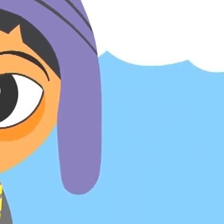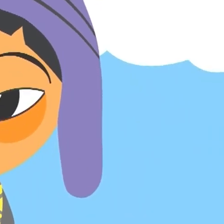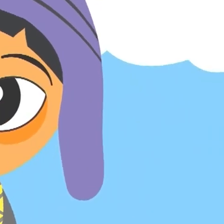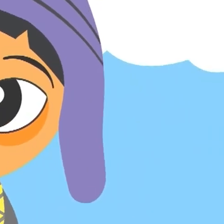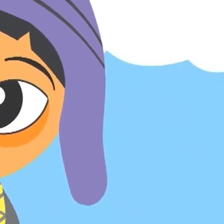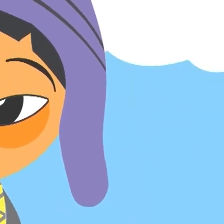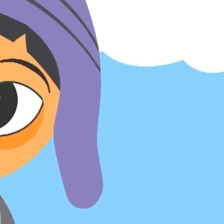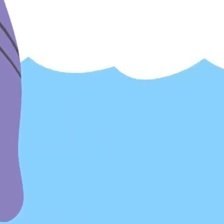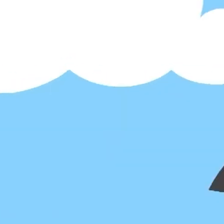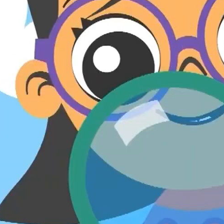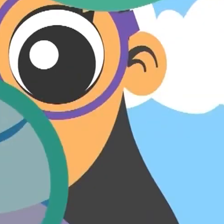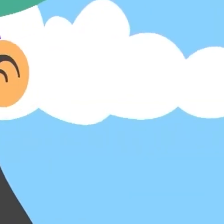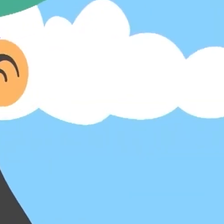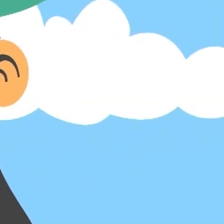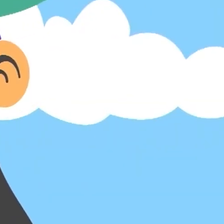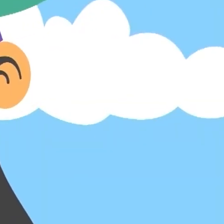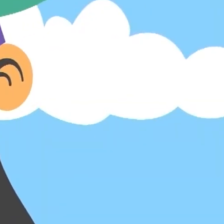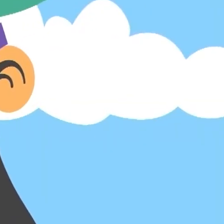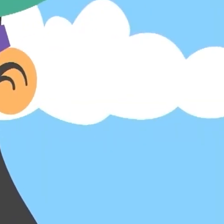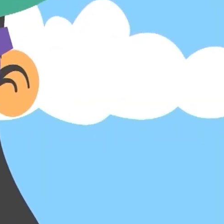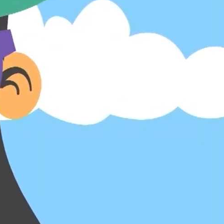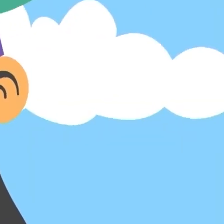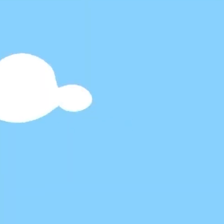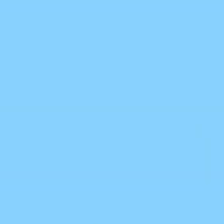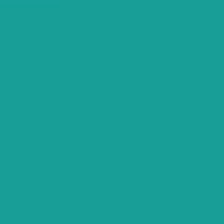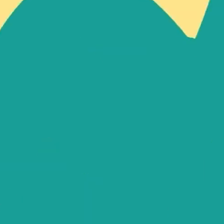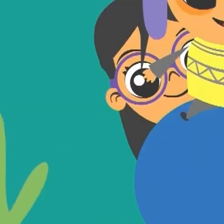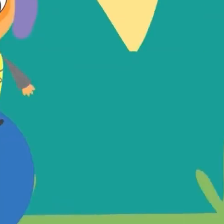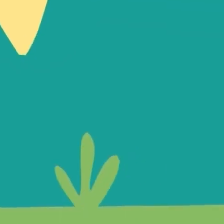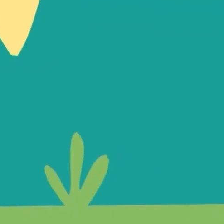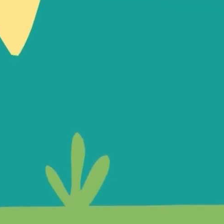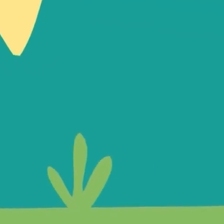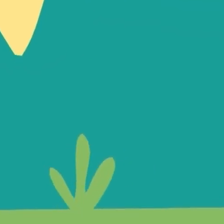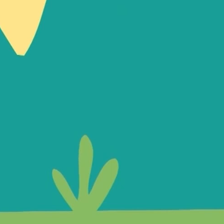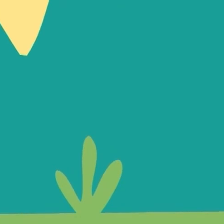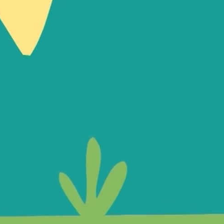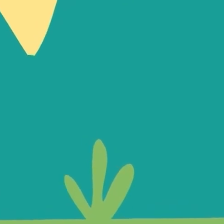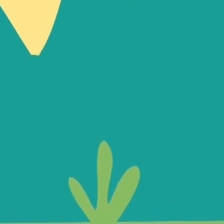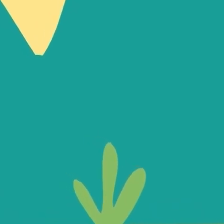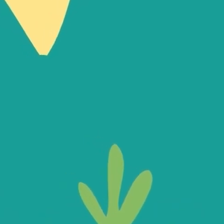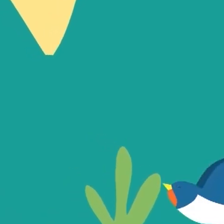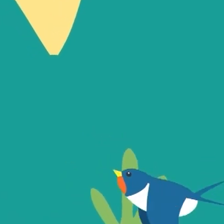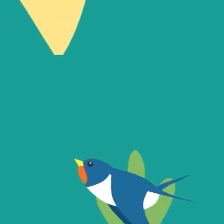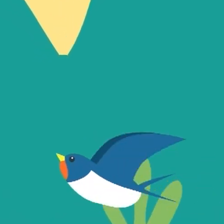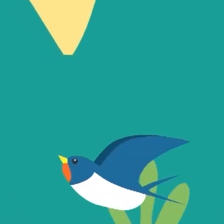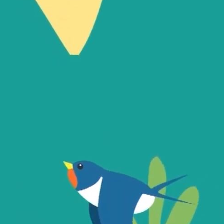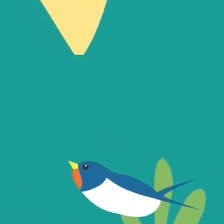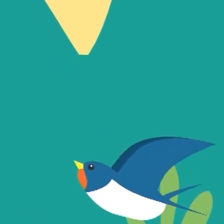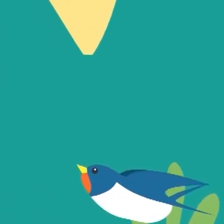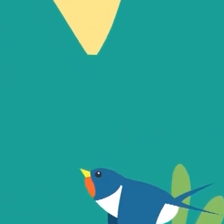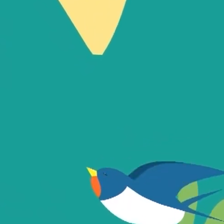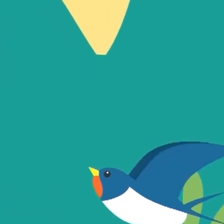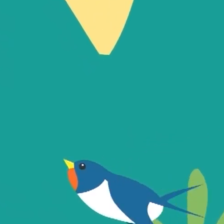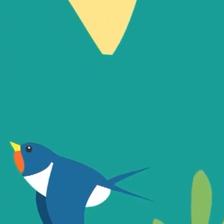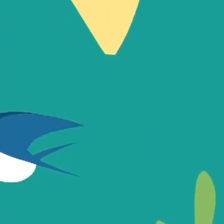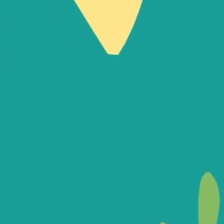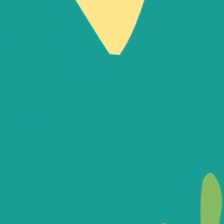Aprendimos Aprendimos Y exploramos Muy prontito Volverás